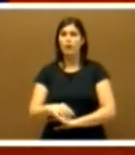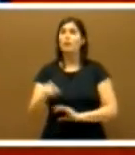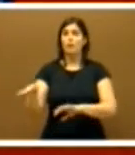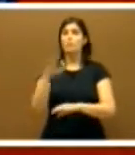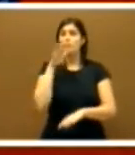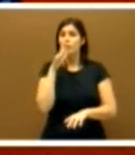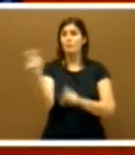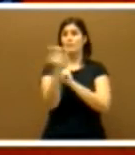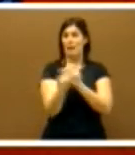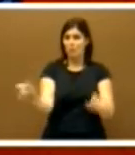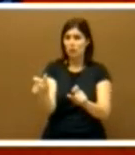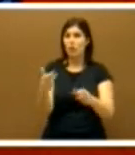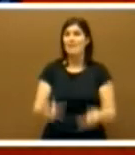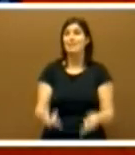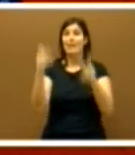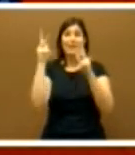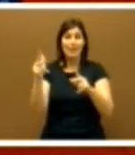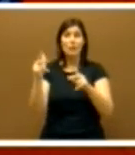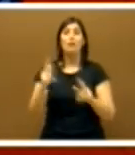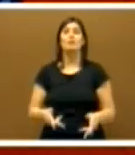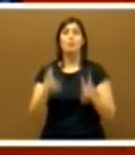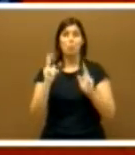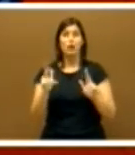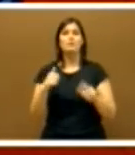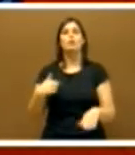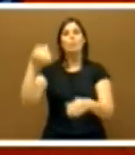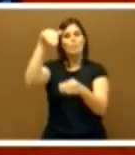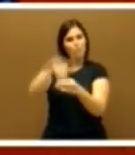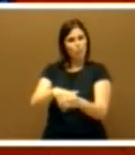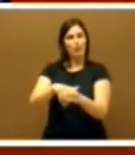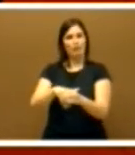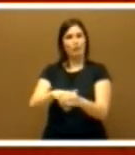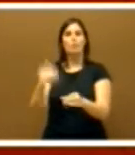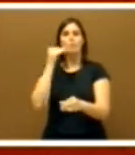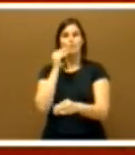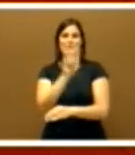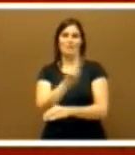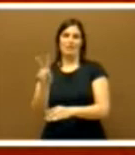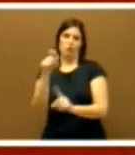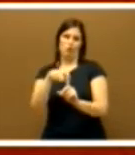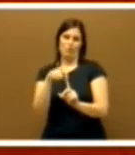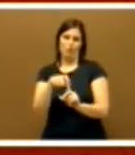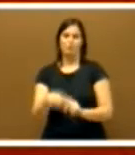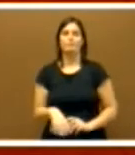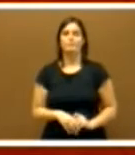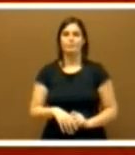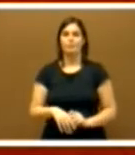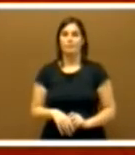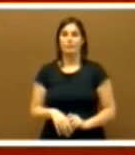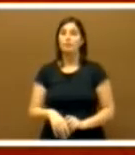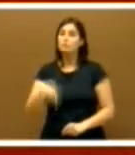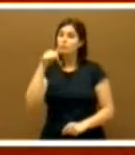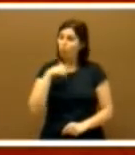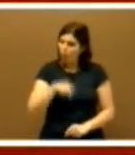voto libre y democrático nuestros paisanos en las pasadas elecciones del día 22 de mayo. hoy quiero